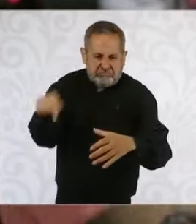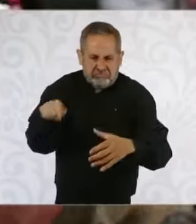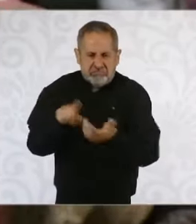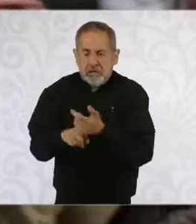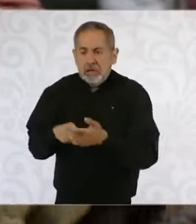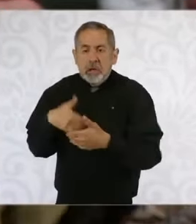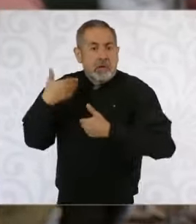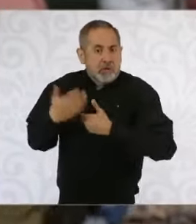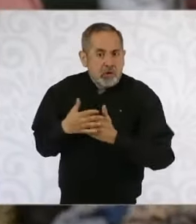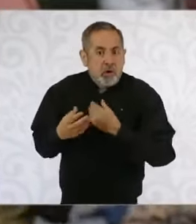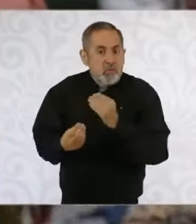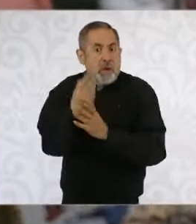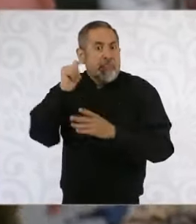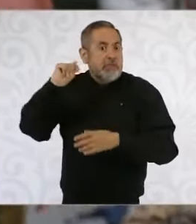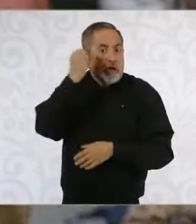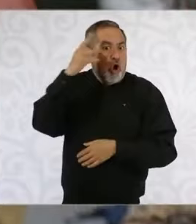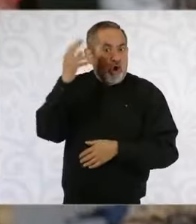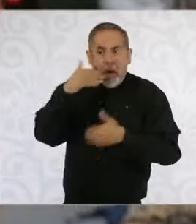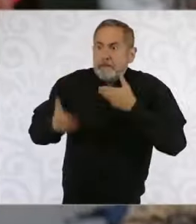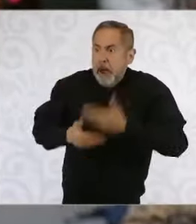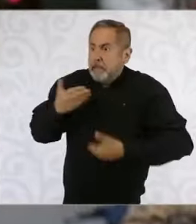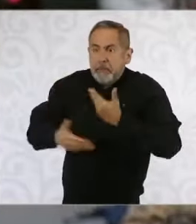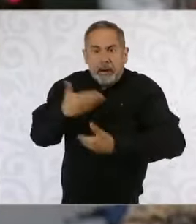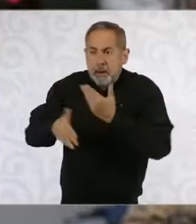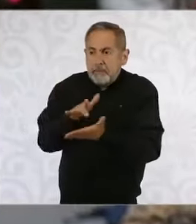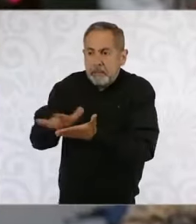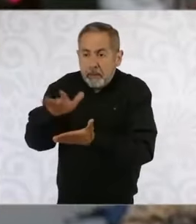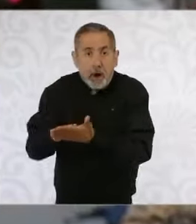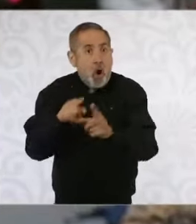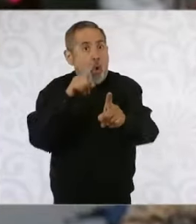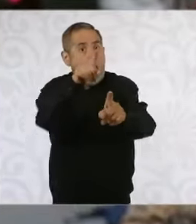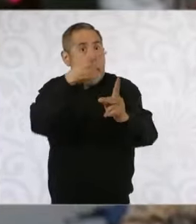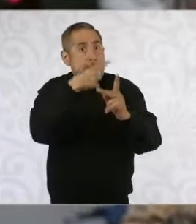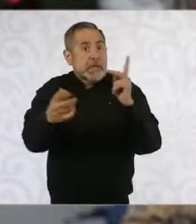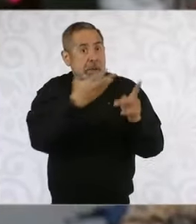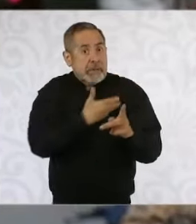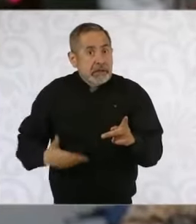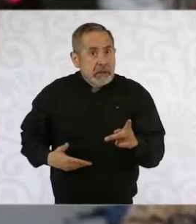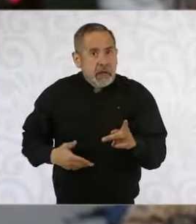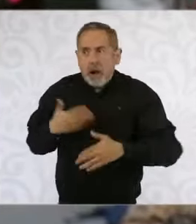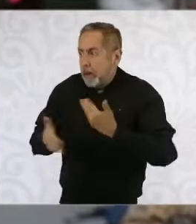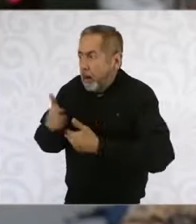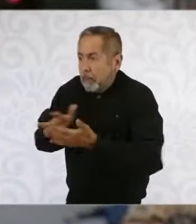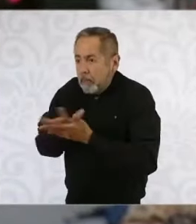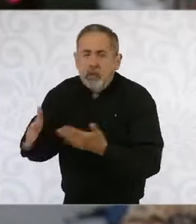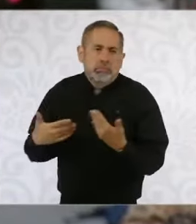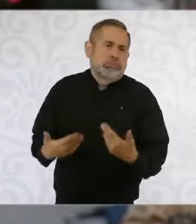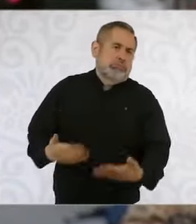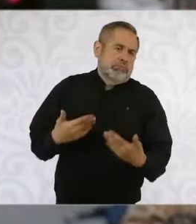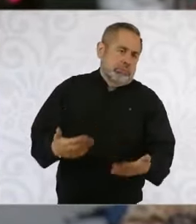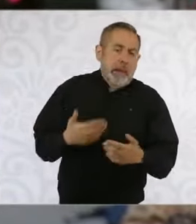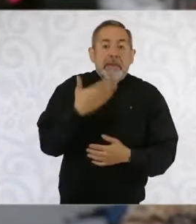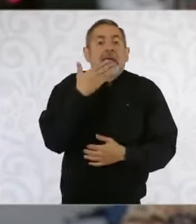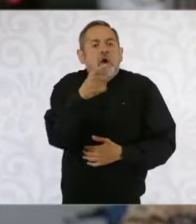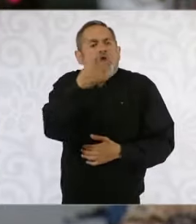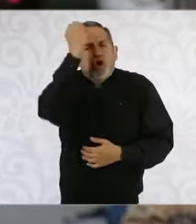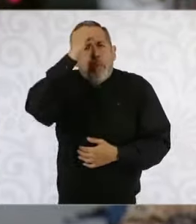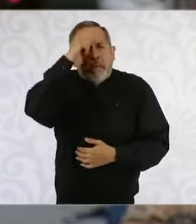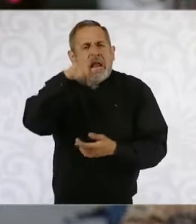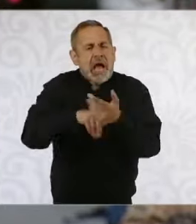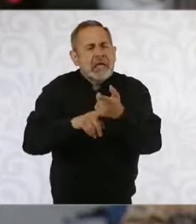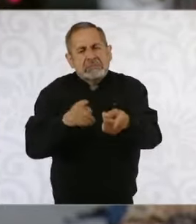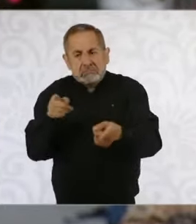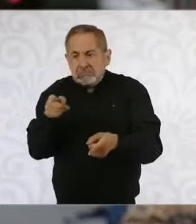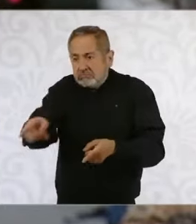este boom de tecnología que ha llegado desde que usted toma posesión. En ese sentido, ¿cuál es la opinión que le merece? Es un